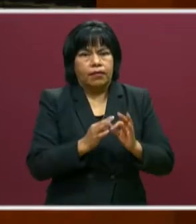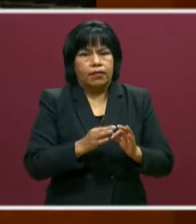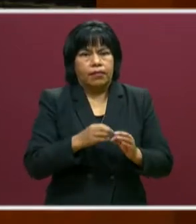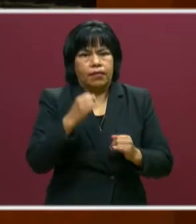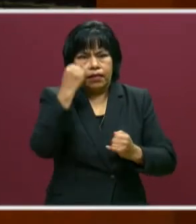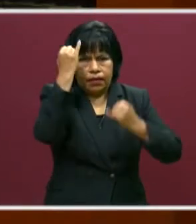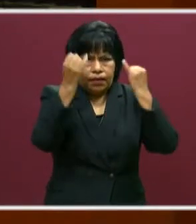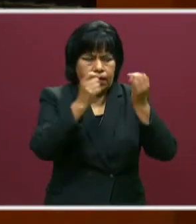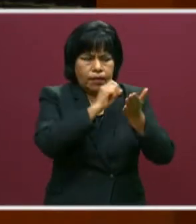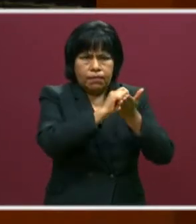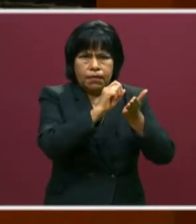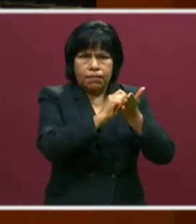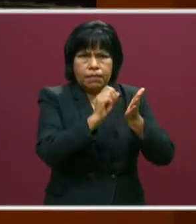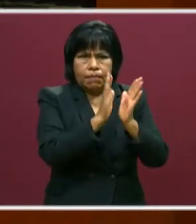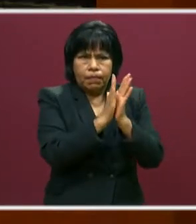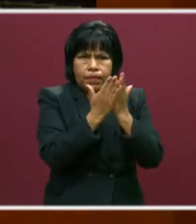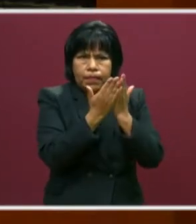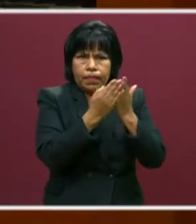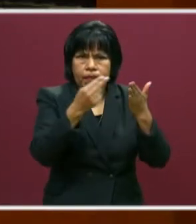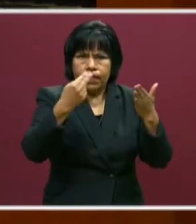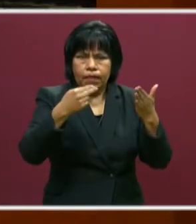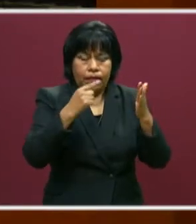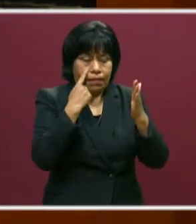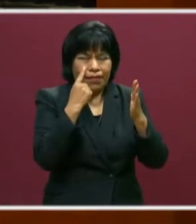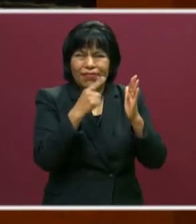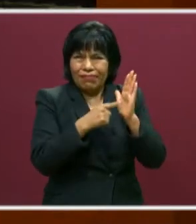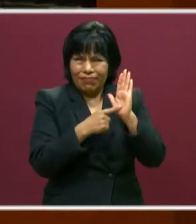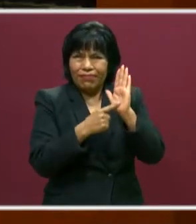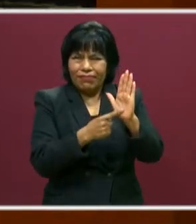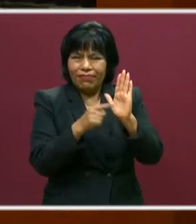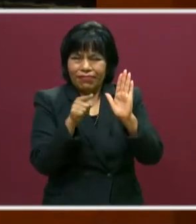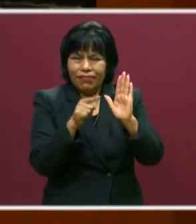libro. Les voy